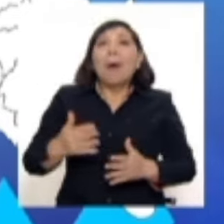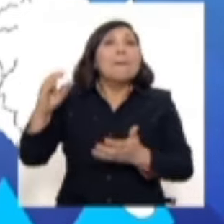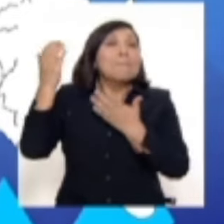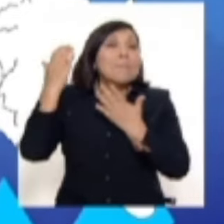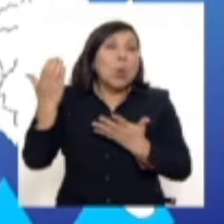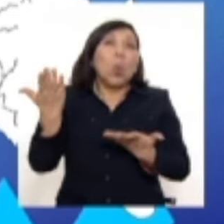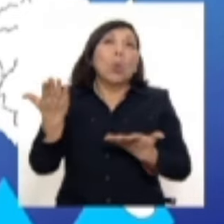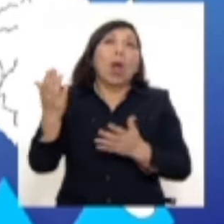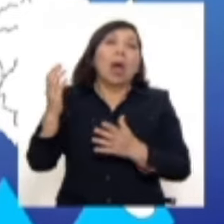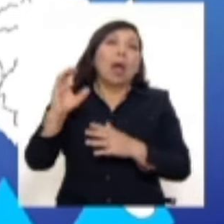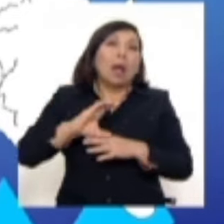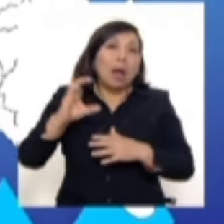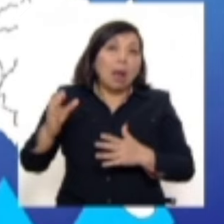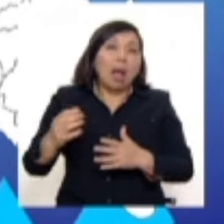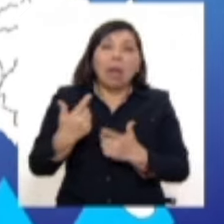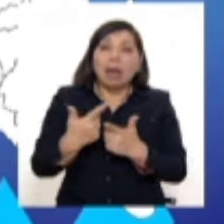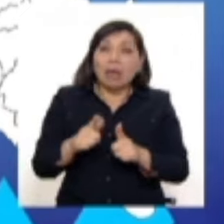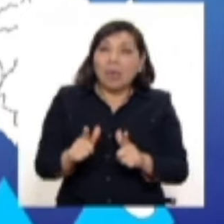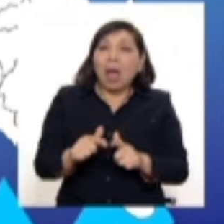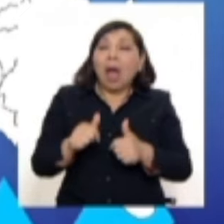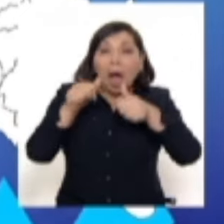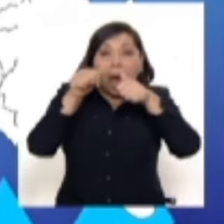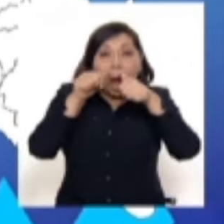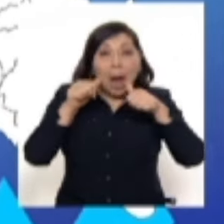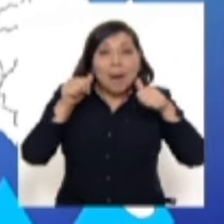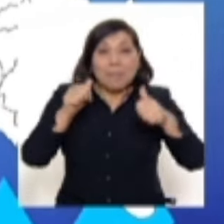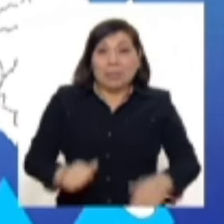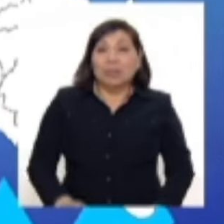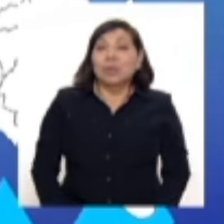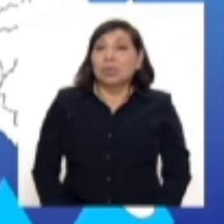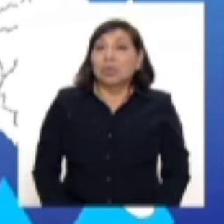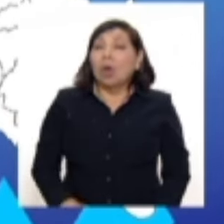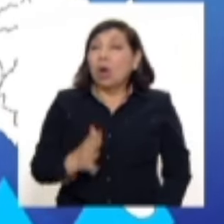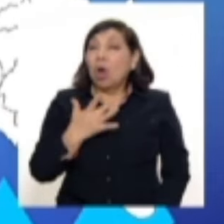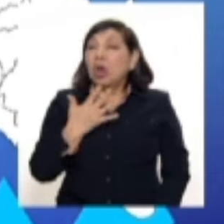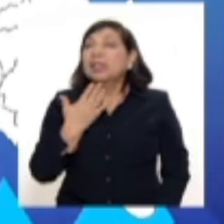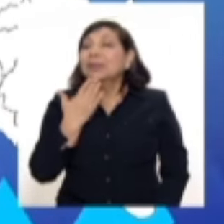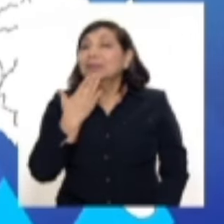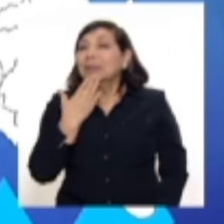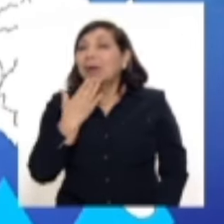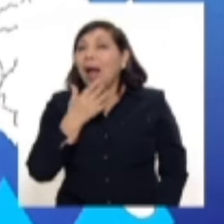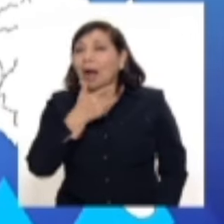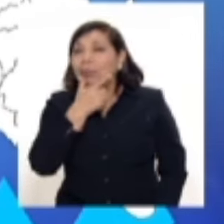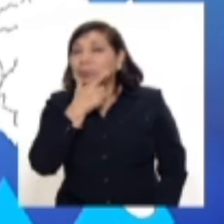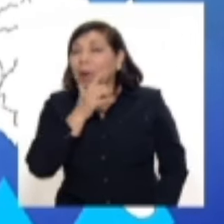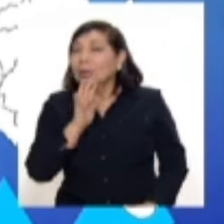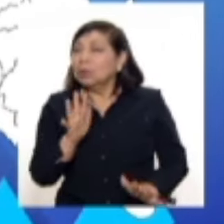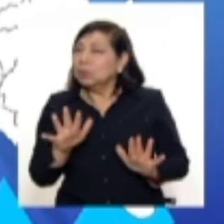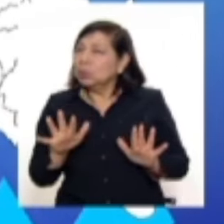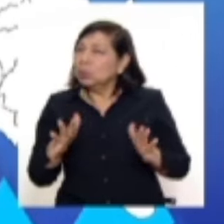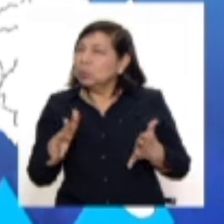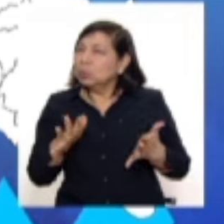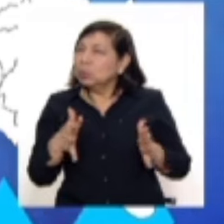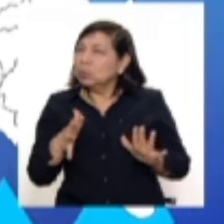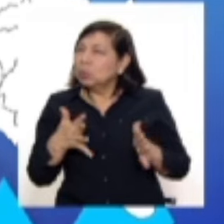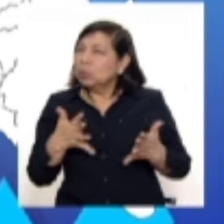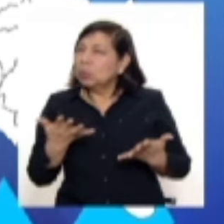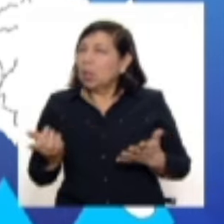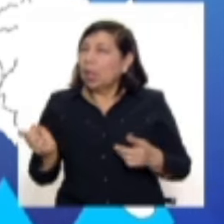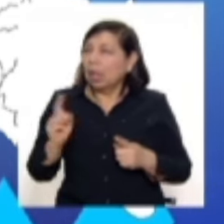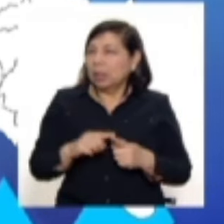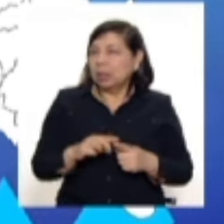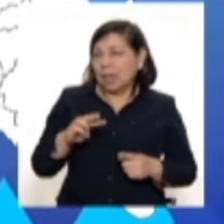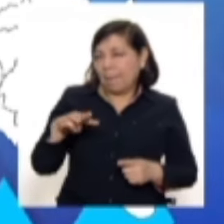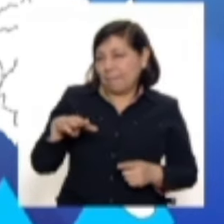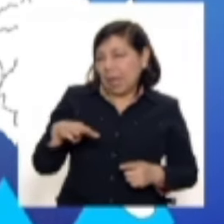de Piura, Cajamarca, La Libertad y Amazonas, este es un aviso de nivel amarillo, es decir, de riesgo moderado y va a estar vigente hasta